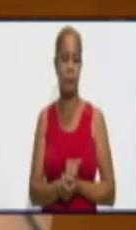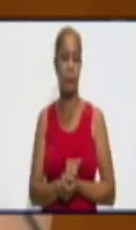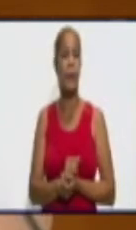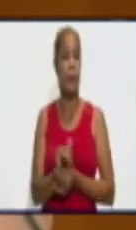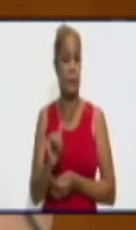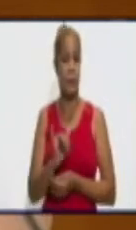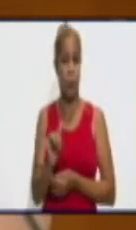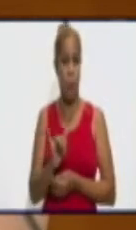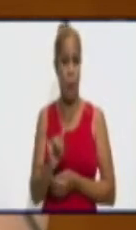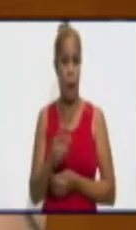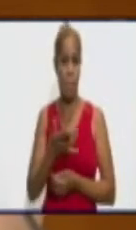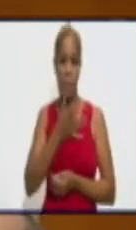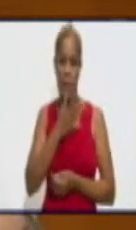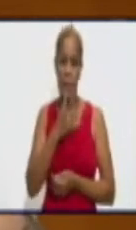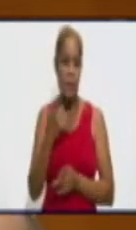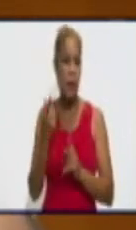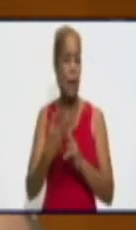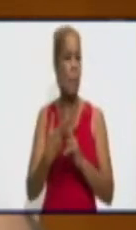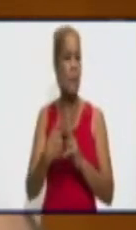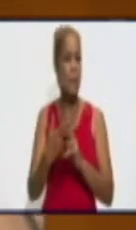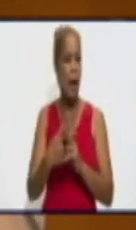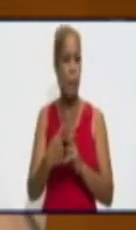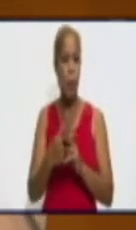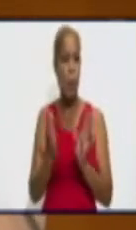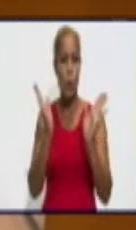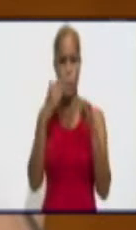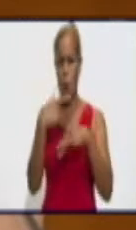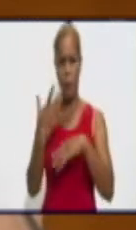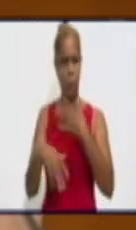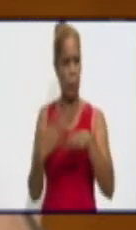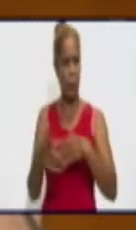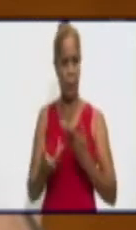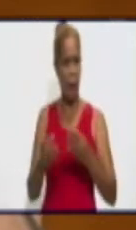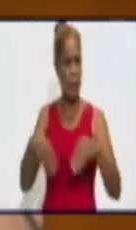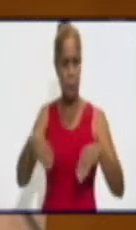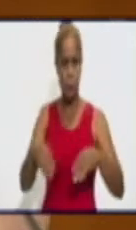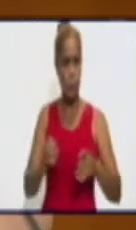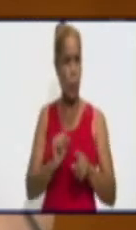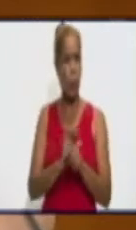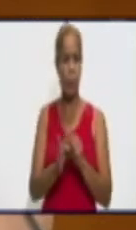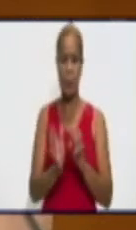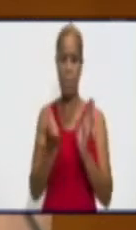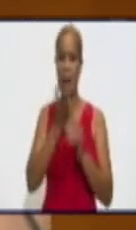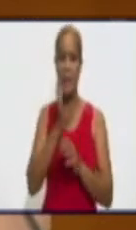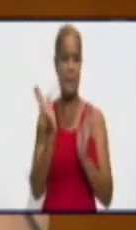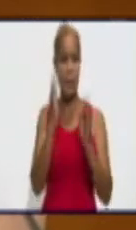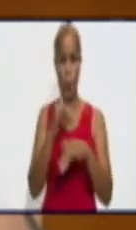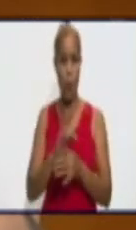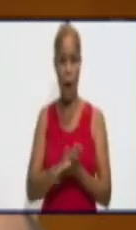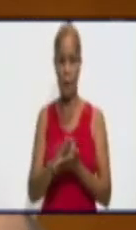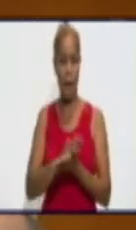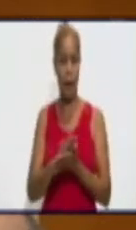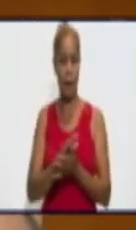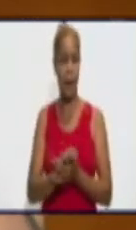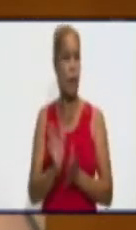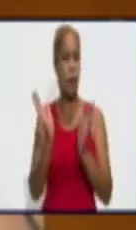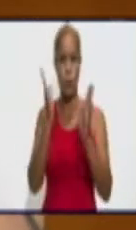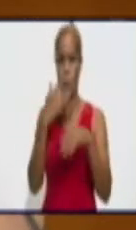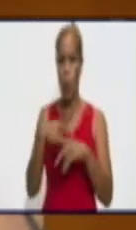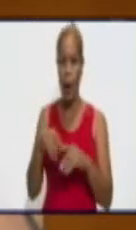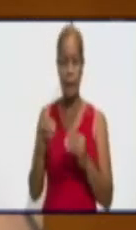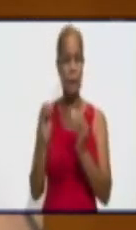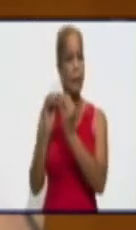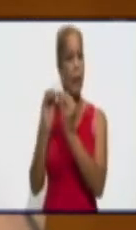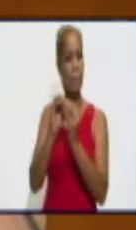Talmente parece en Bayamo que no hay ningún problema de salud, que no hay ningún problema de transmisión, que todo